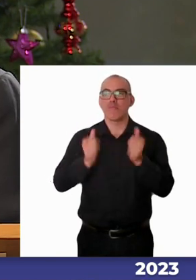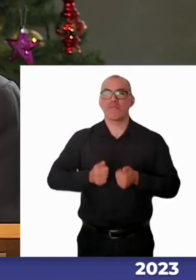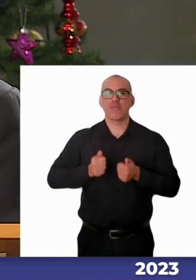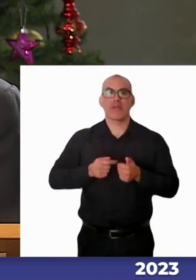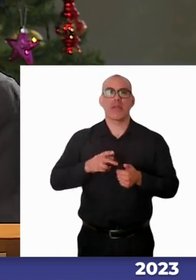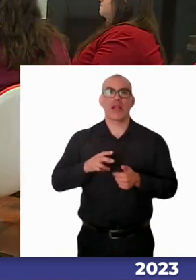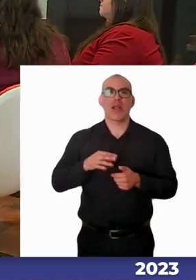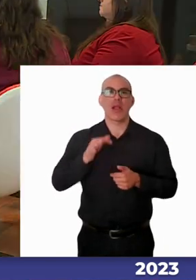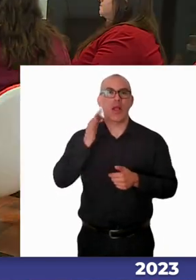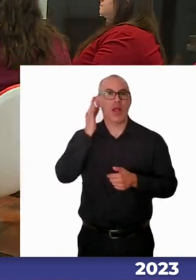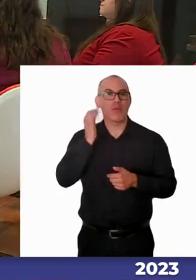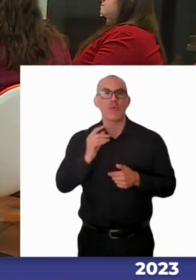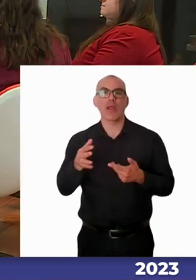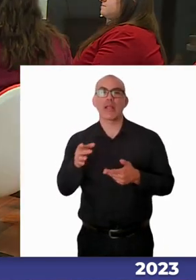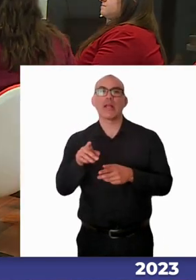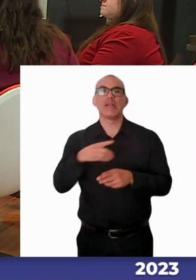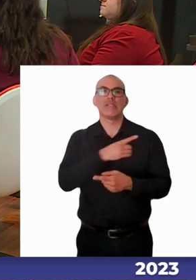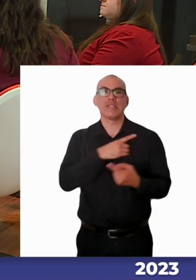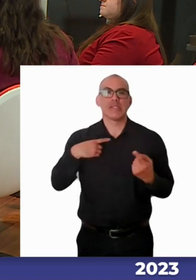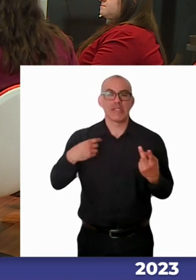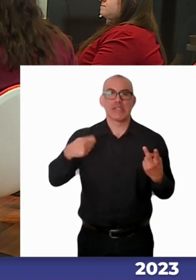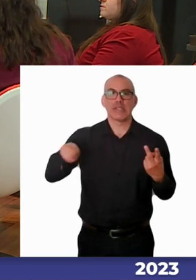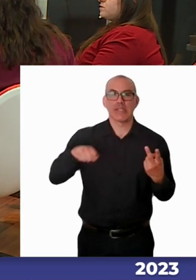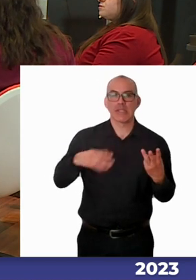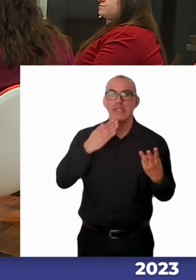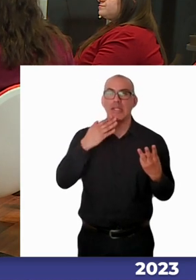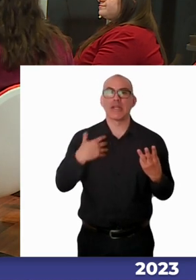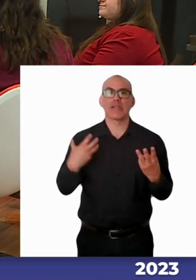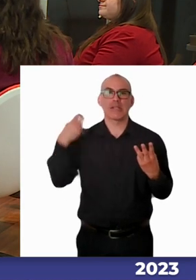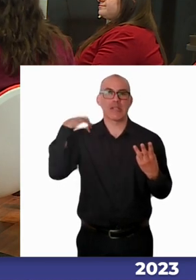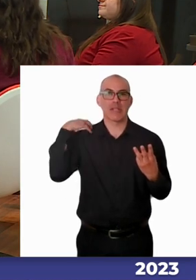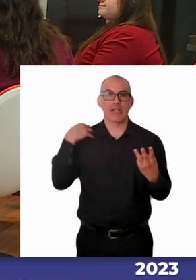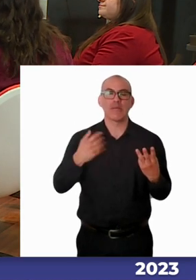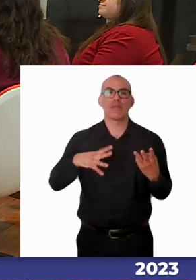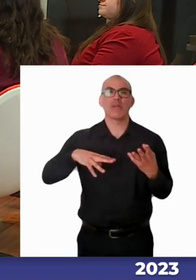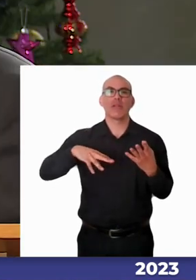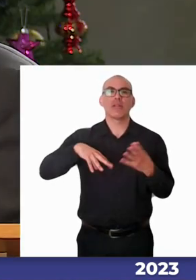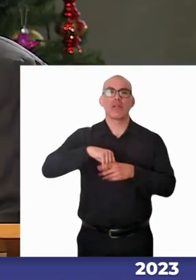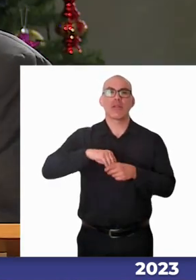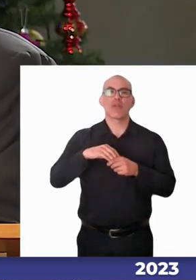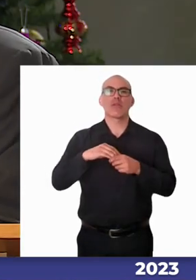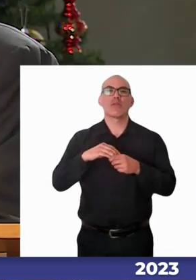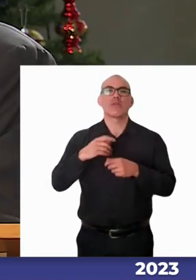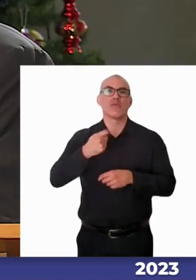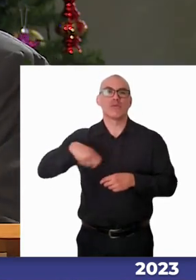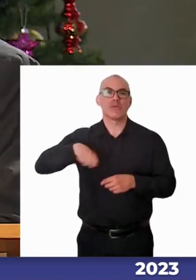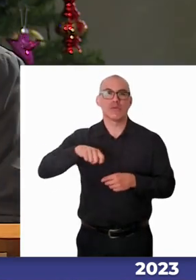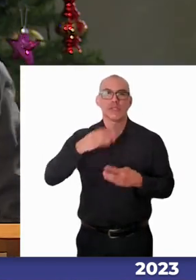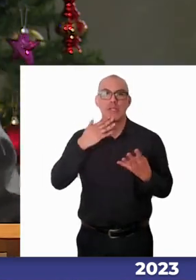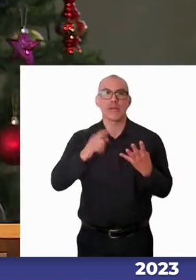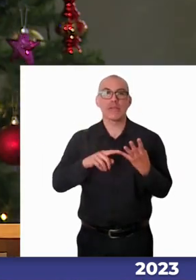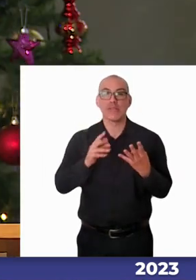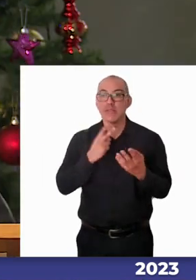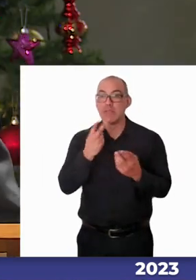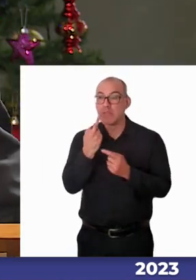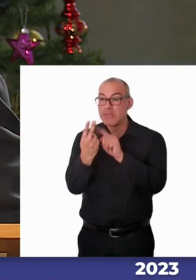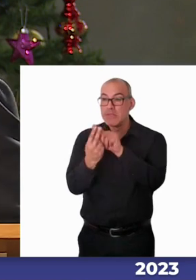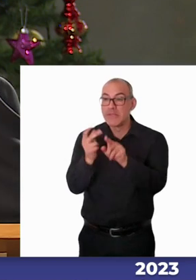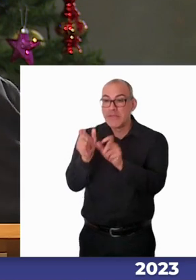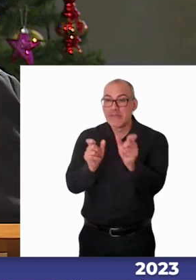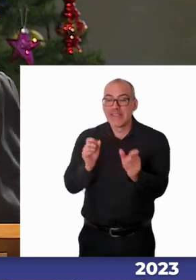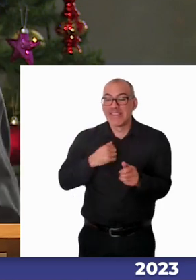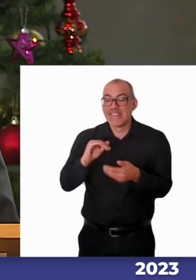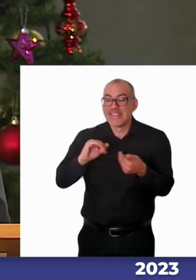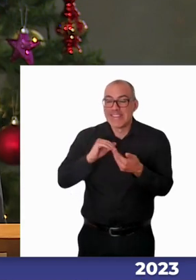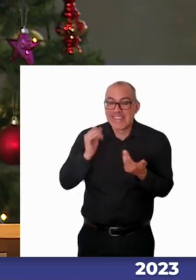senadora, una diputada, una encargada de inclusión del Senado. Y las otras dos personas me perdonan, pero no me soplaron.